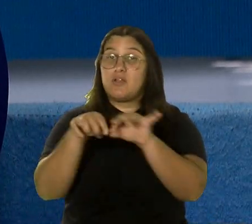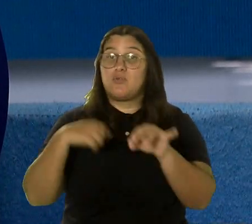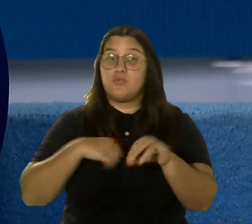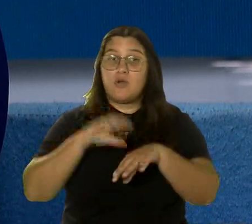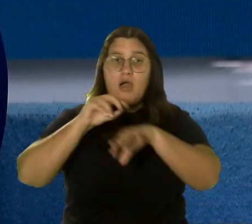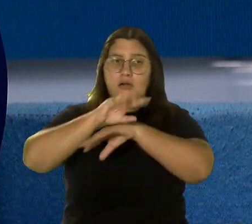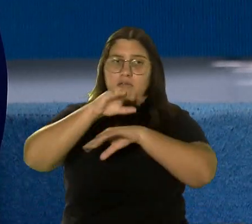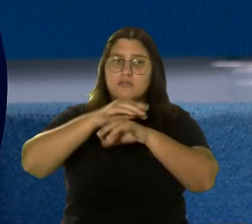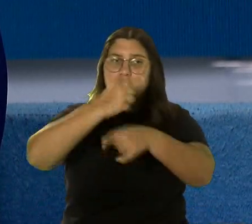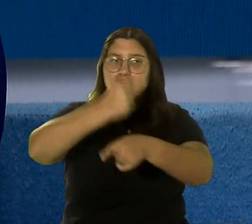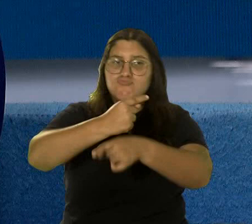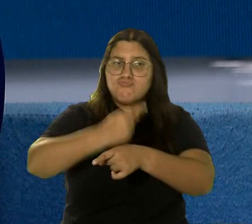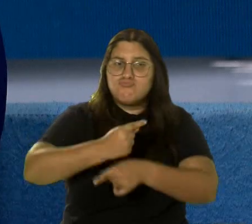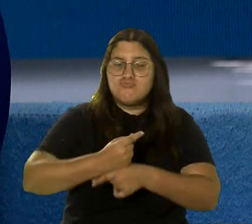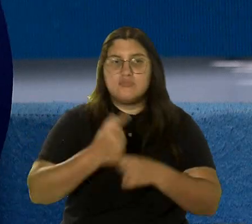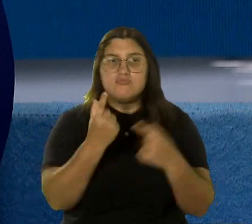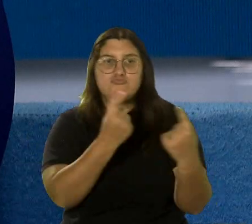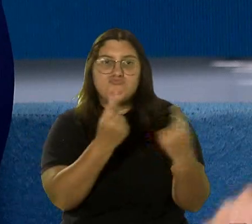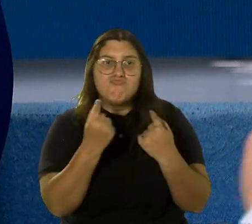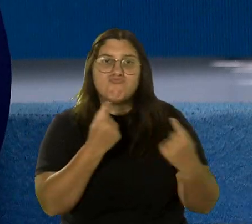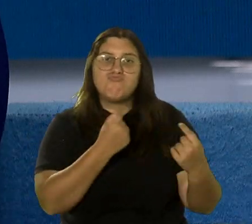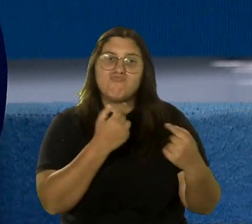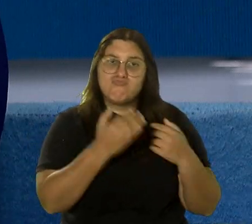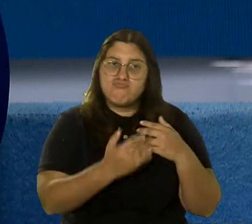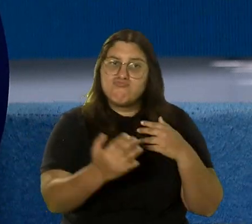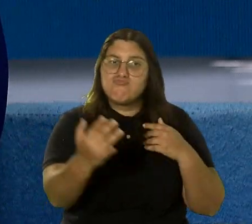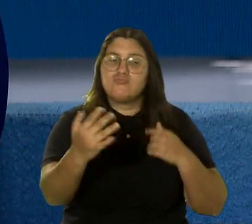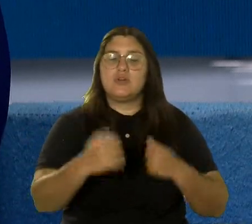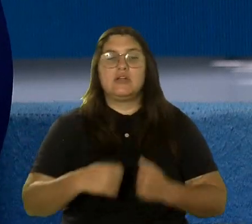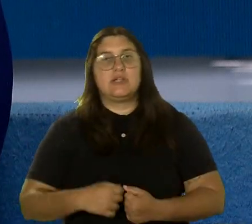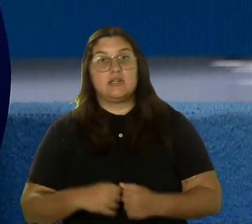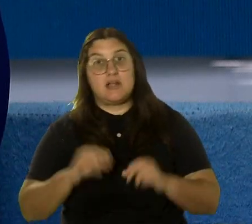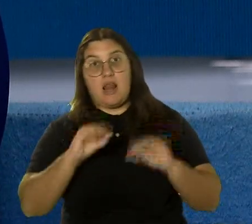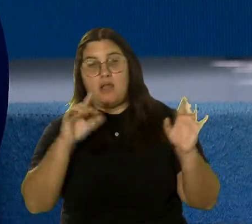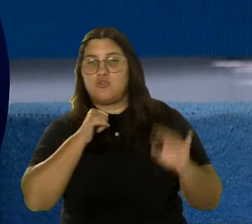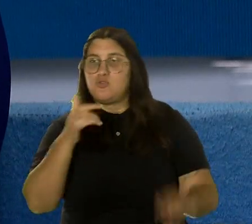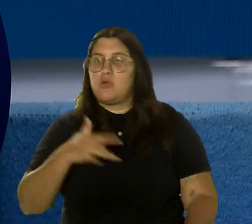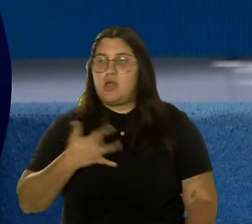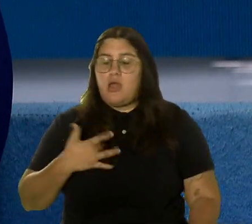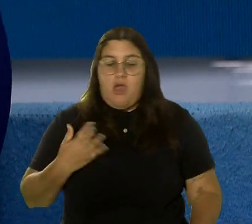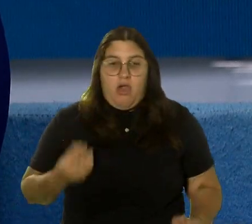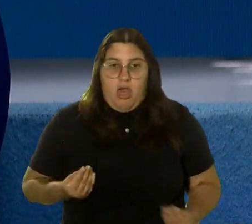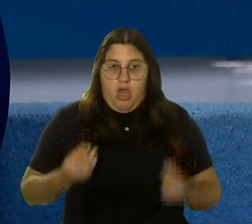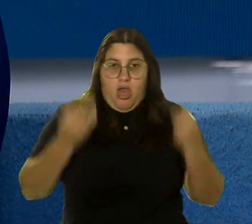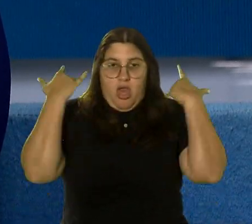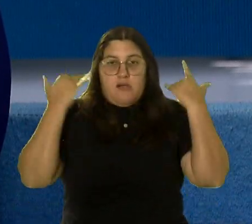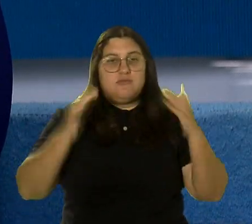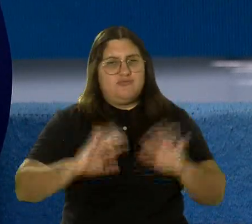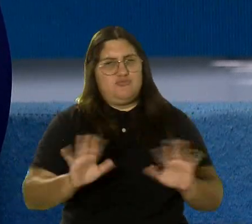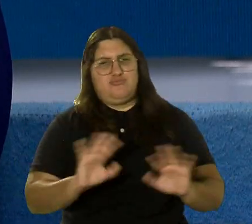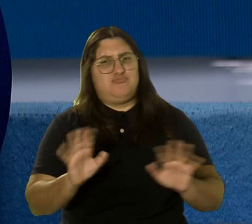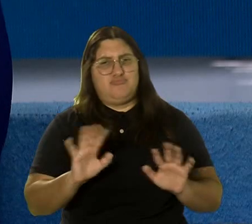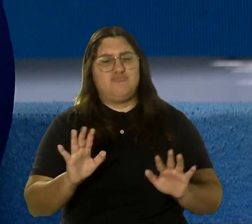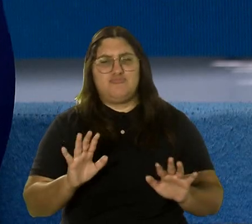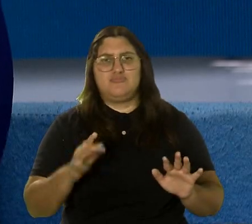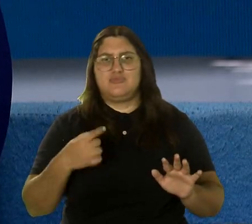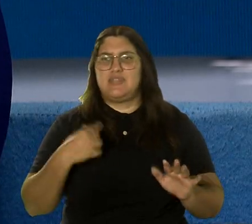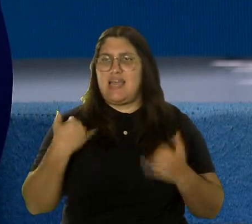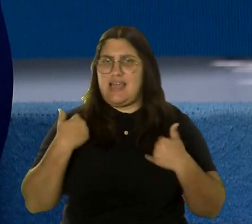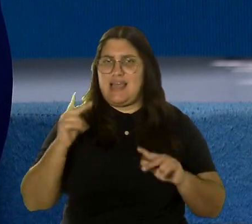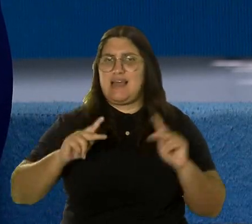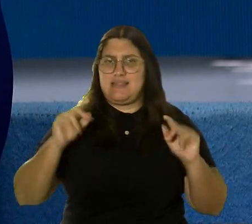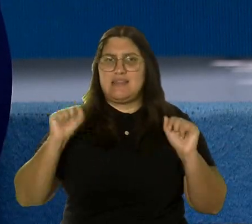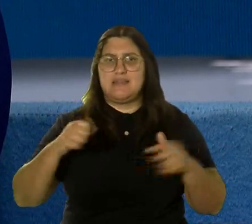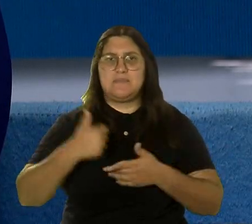manera correcta, cuáles son los pasos a seguir, el que realmente no se ahogue en un vaso de agua, sino que realmente hay gente que puede